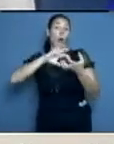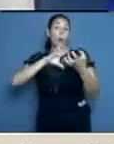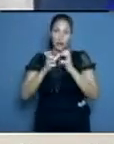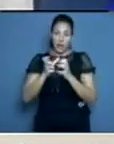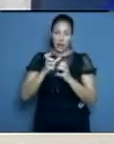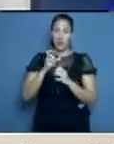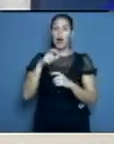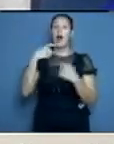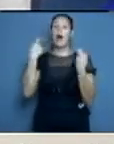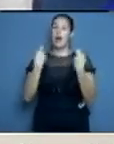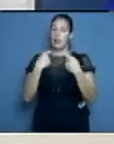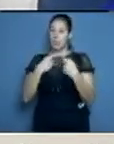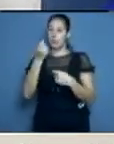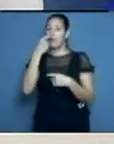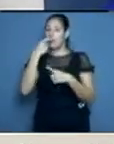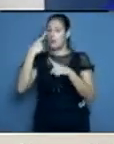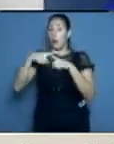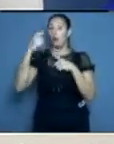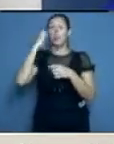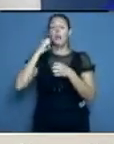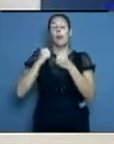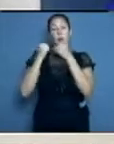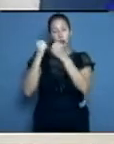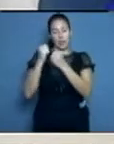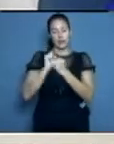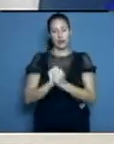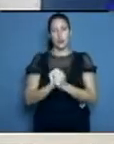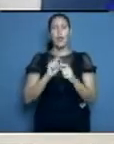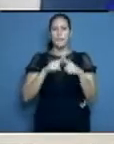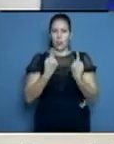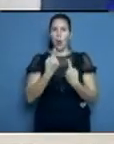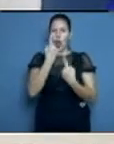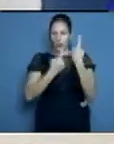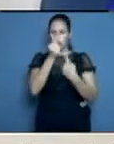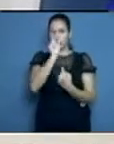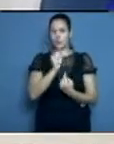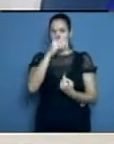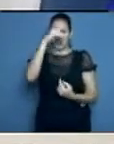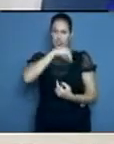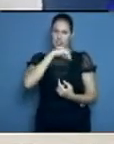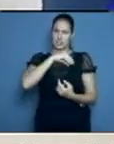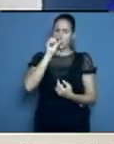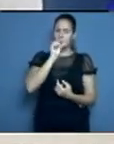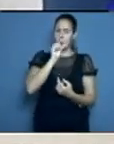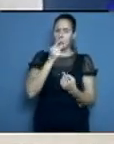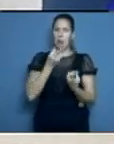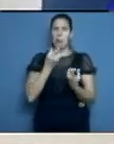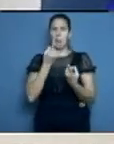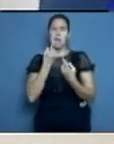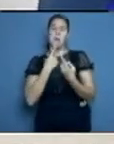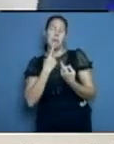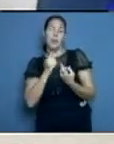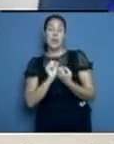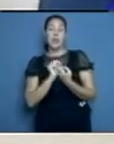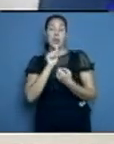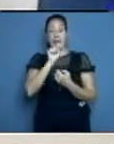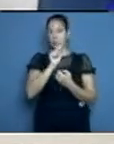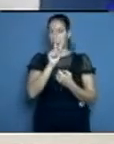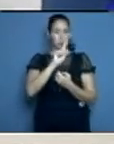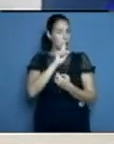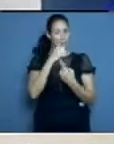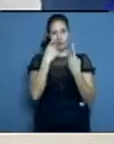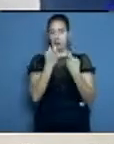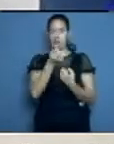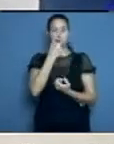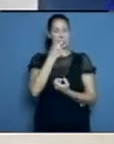que sí necesitaría otro tipo de medicamento. Hay pacientes que pueden transitar la enfermedad sin ningún tipo de medicamento y curarse sin ningún